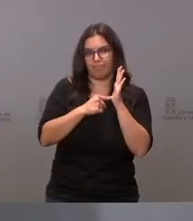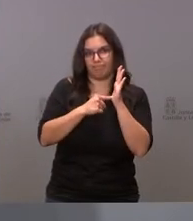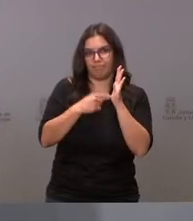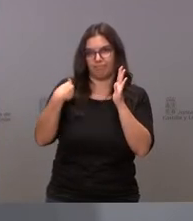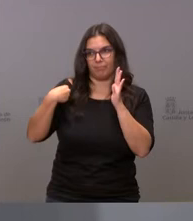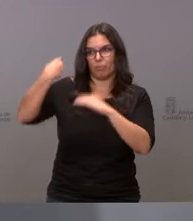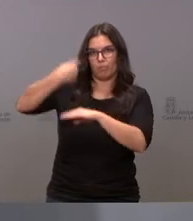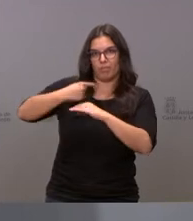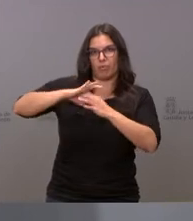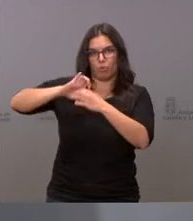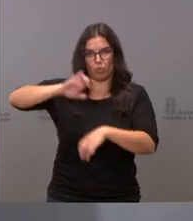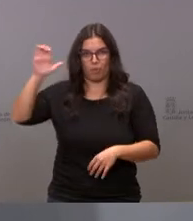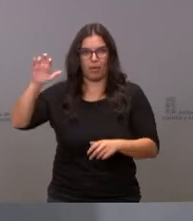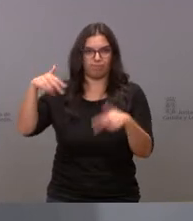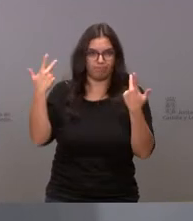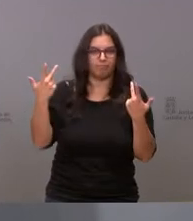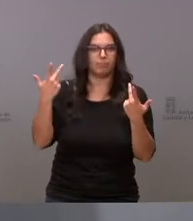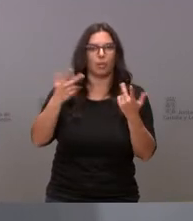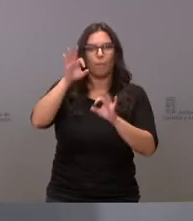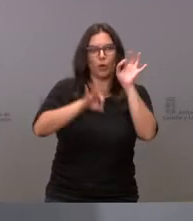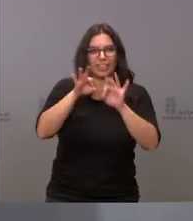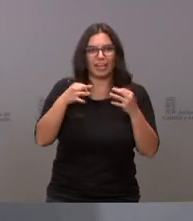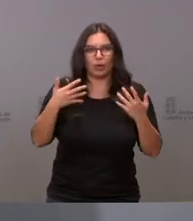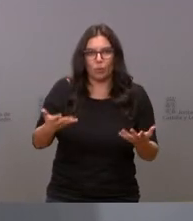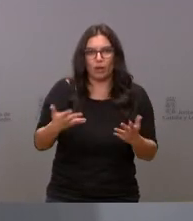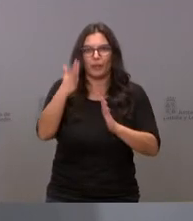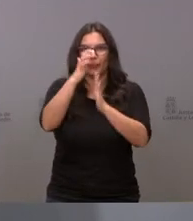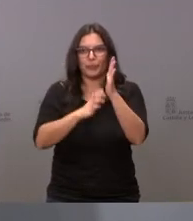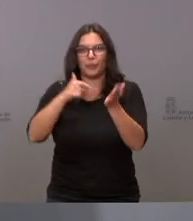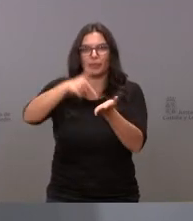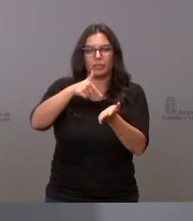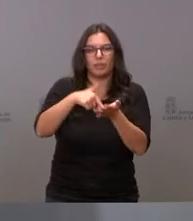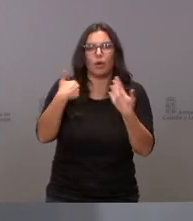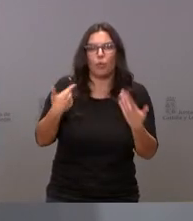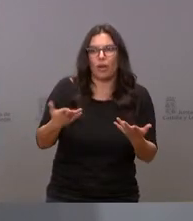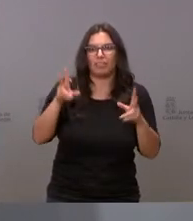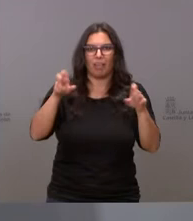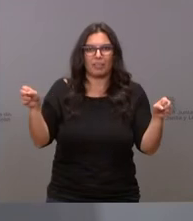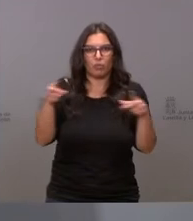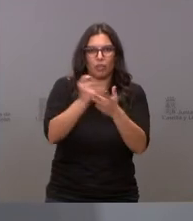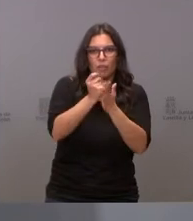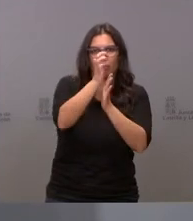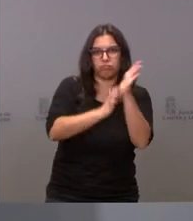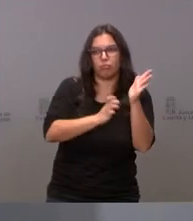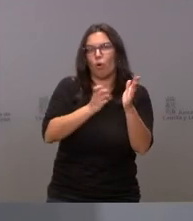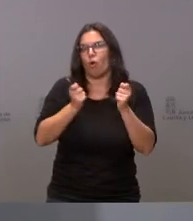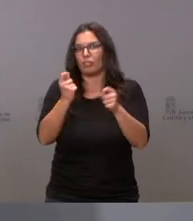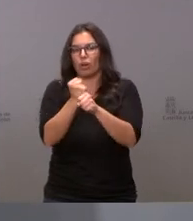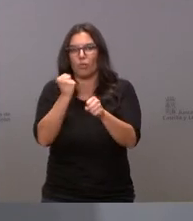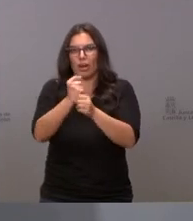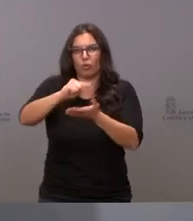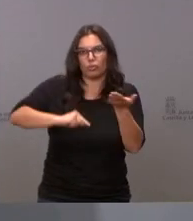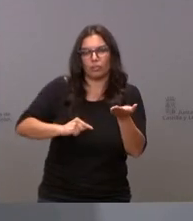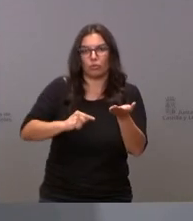a nivel europeo en que se concreta en que porcentaje de disminución de las cuotas de seguridad social o de los costes laborales esto